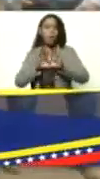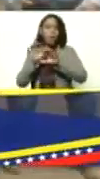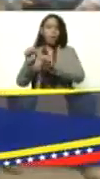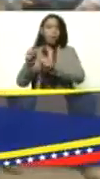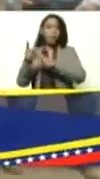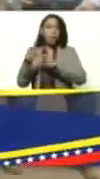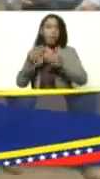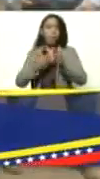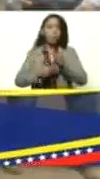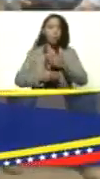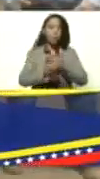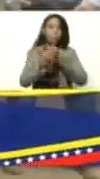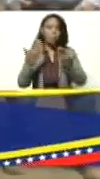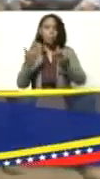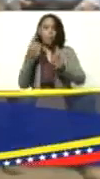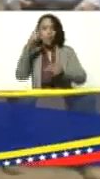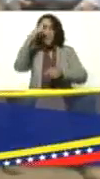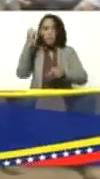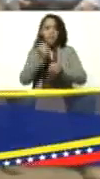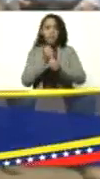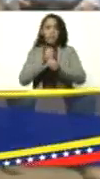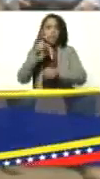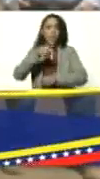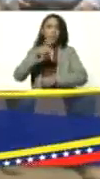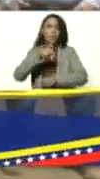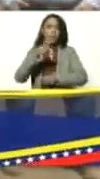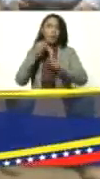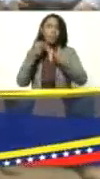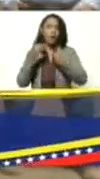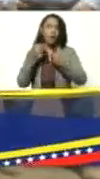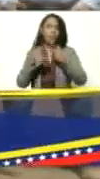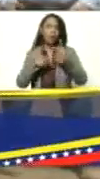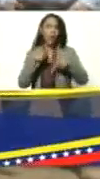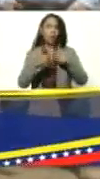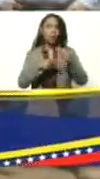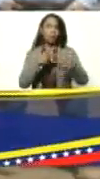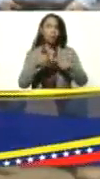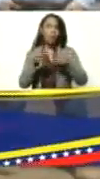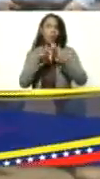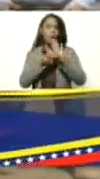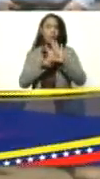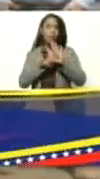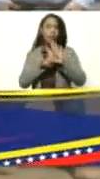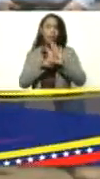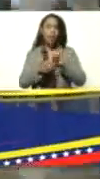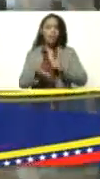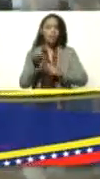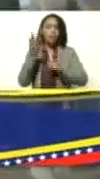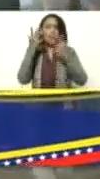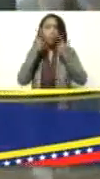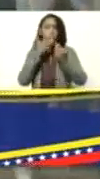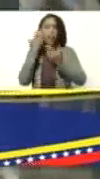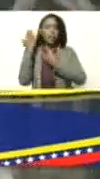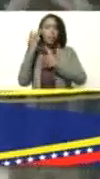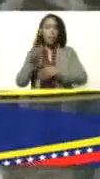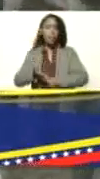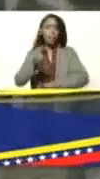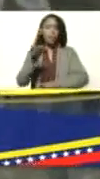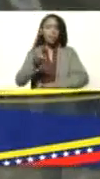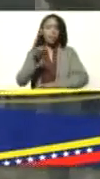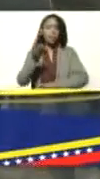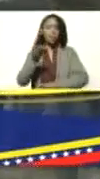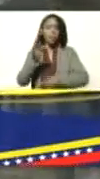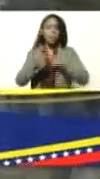procedimiento el trabajo necesario para producir a nivel pecuario esta importante